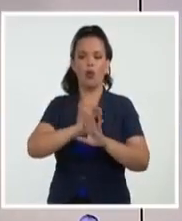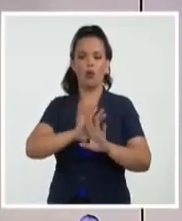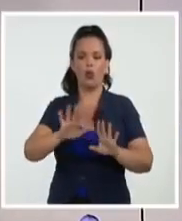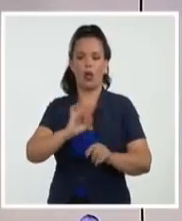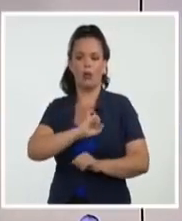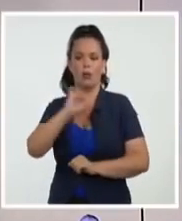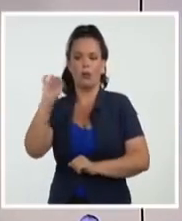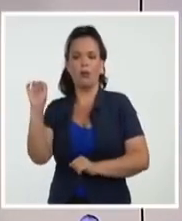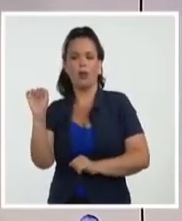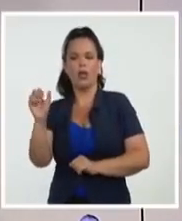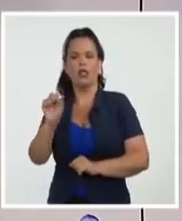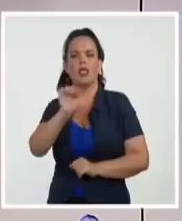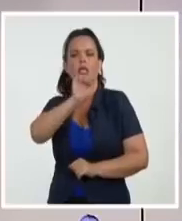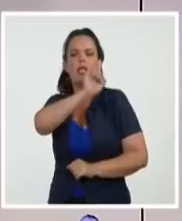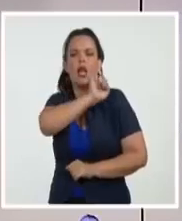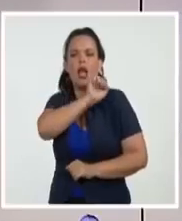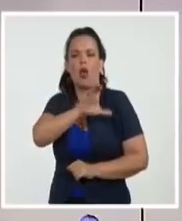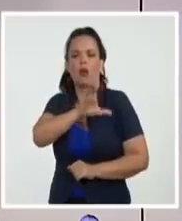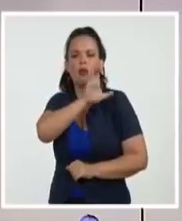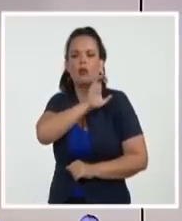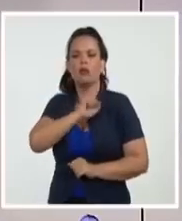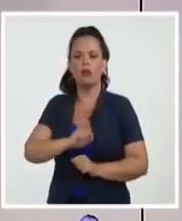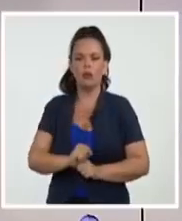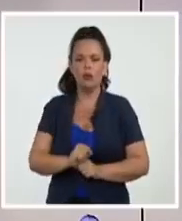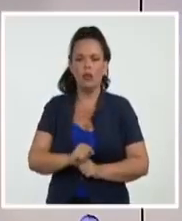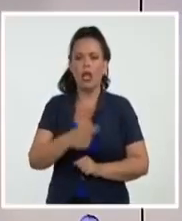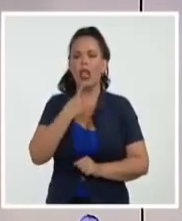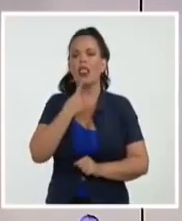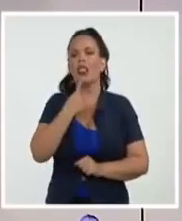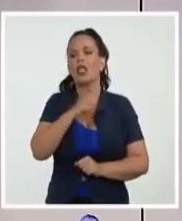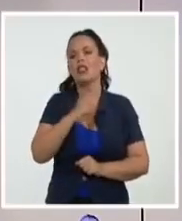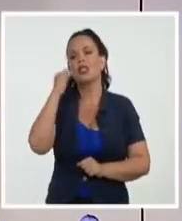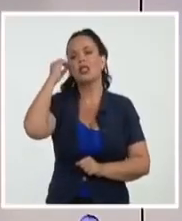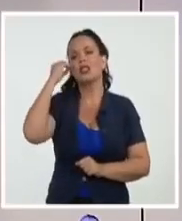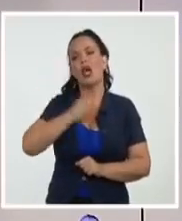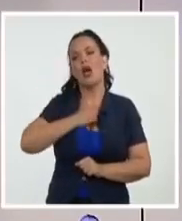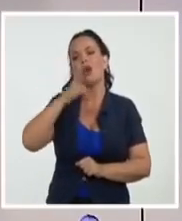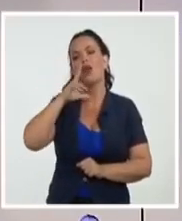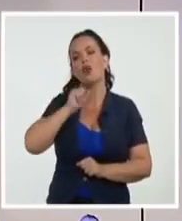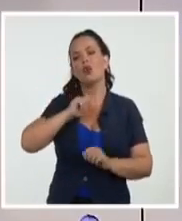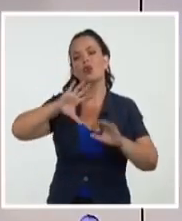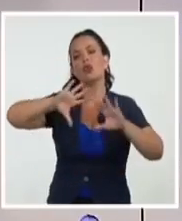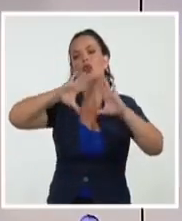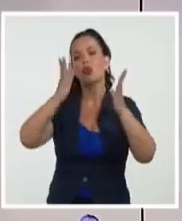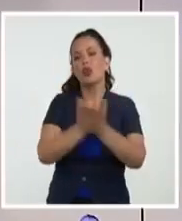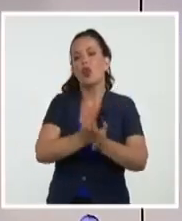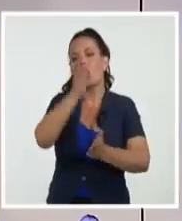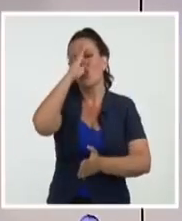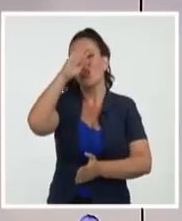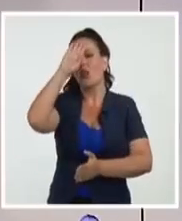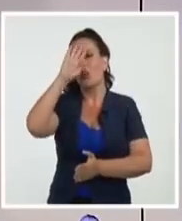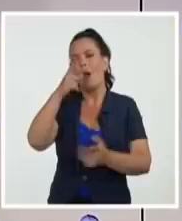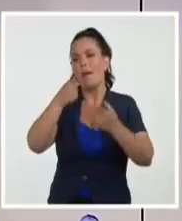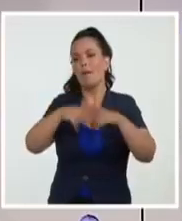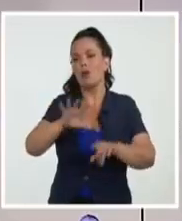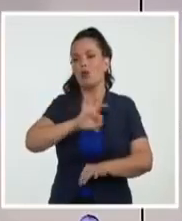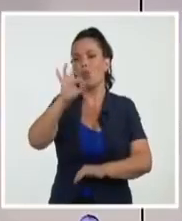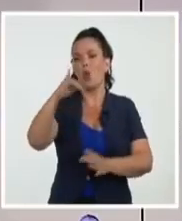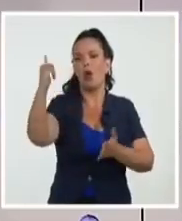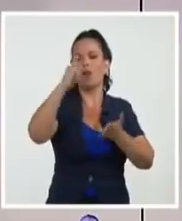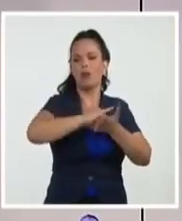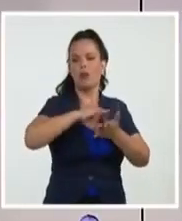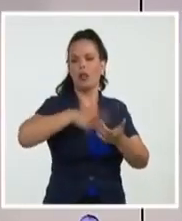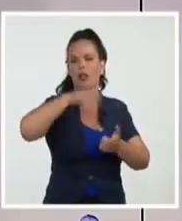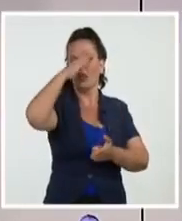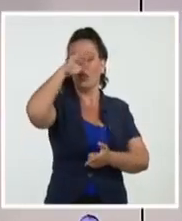de Cuba como si lo supieran todo y no han puesto un pie en esta tierra algunos de ellos. Cuarto, la revisión de la